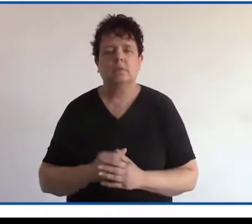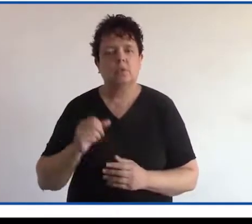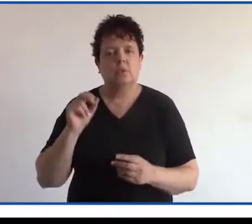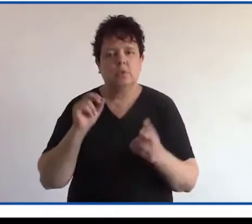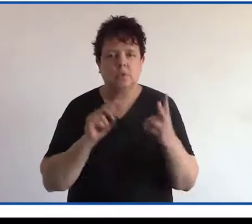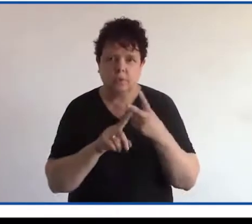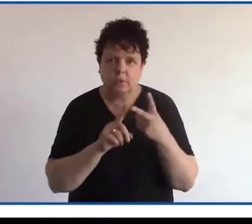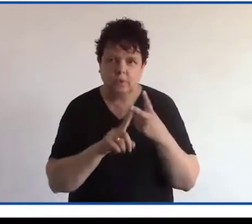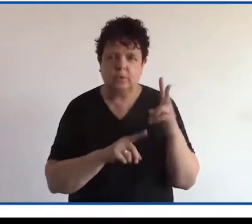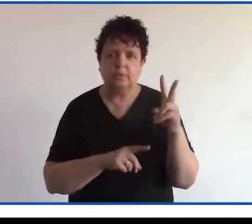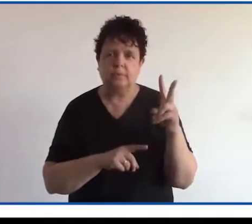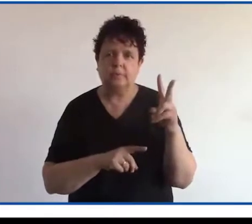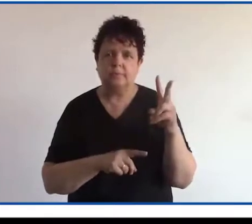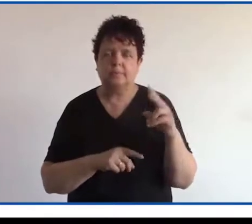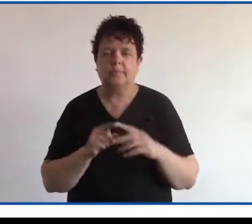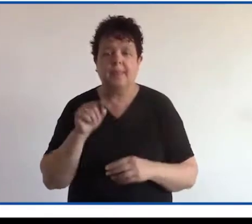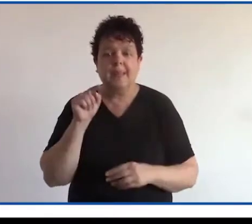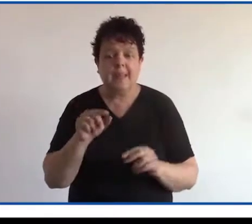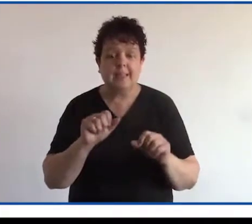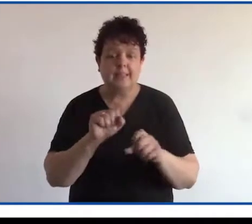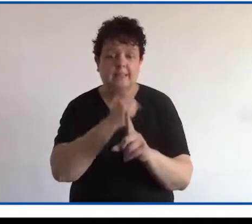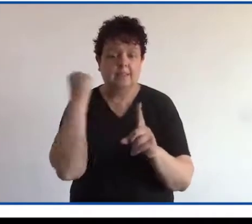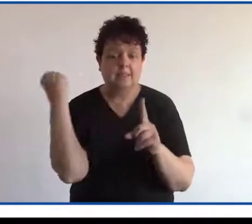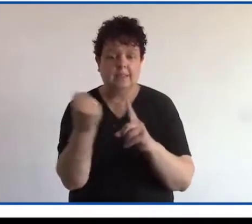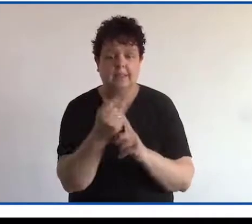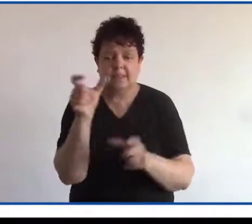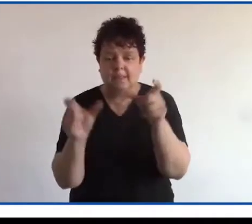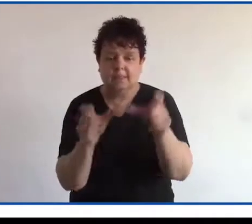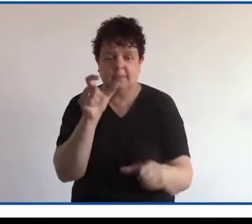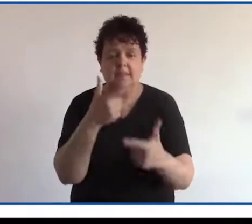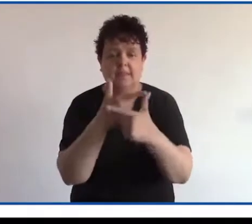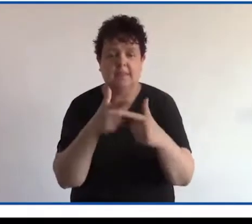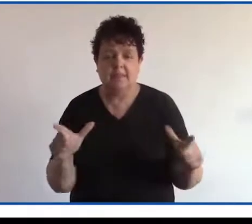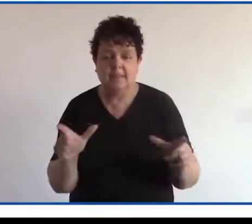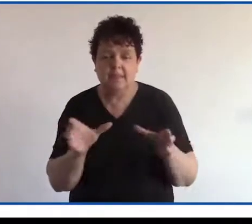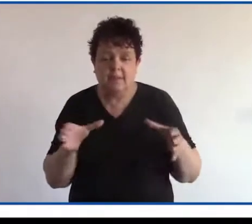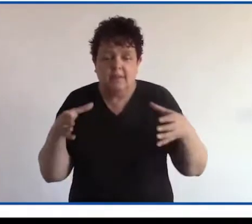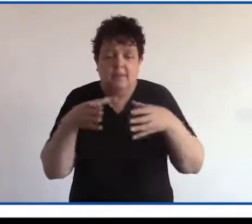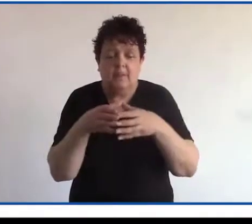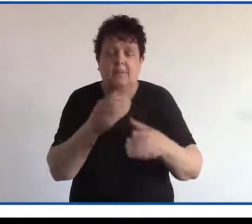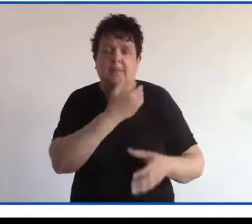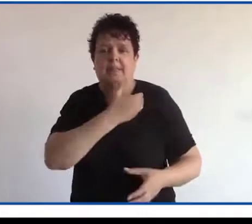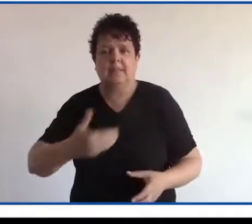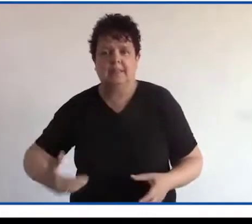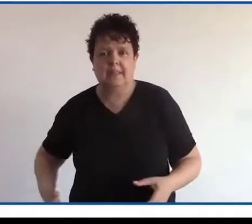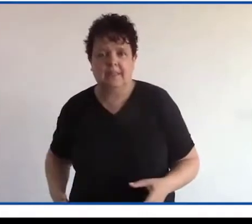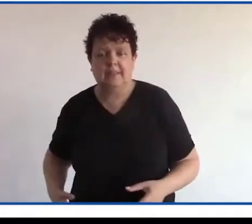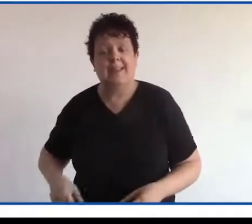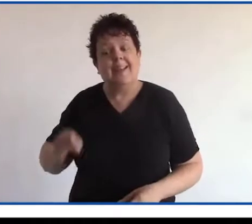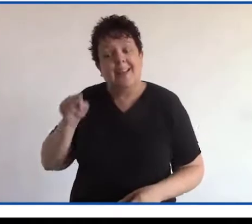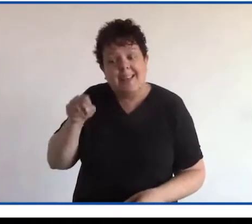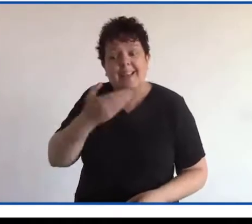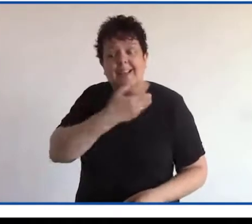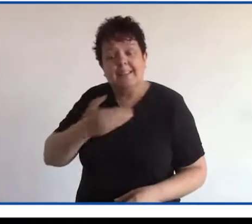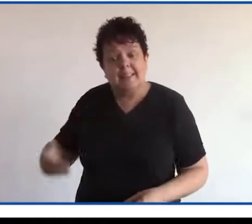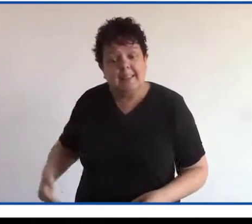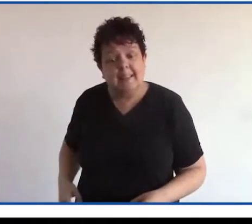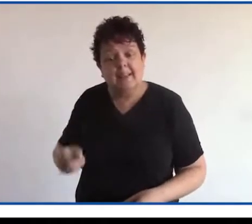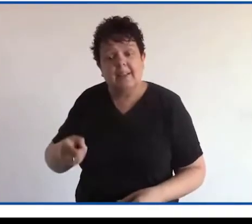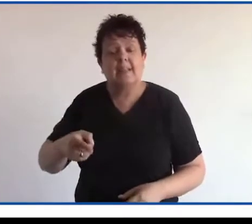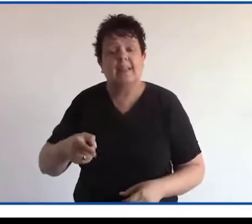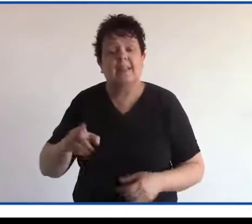2. Esta sociedad de personas libres forma el Estado y este, a su vez,